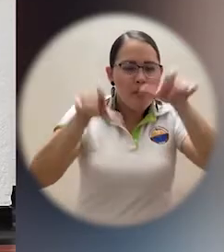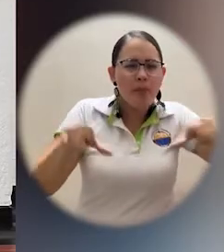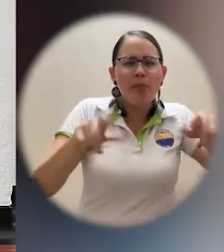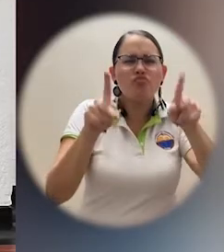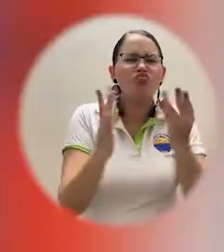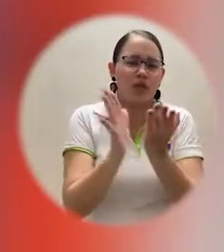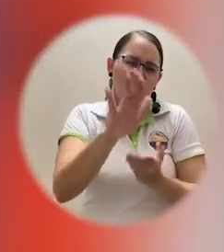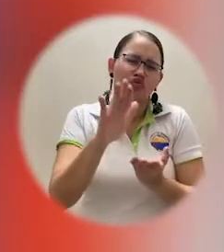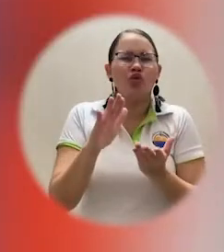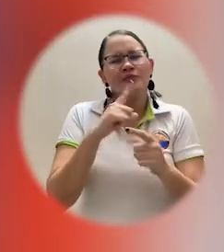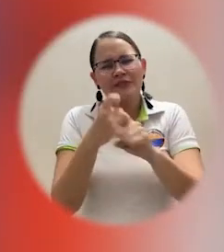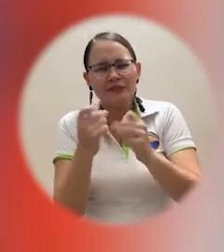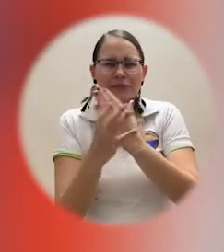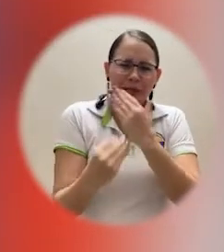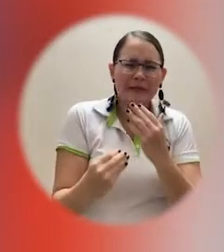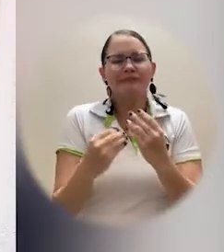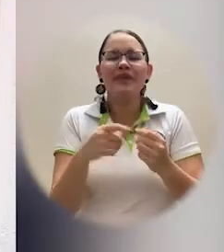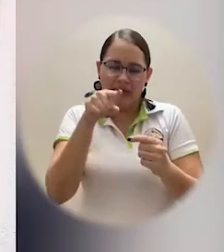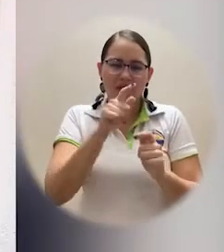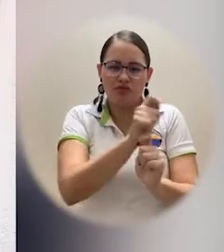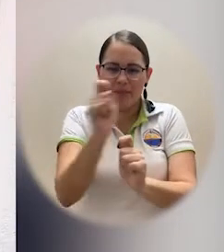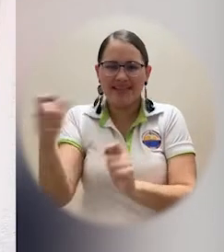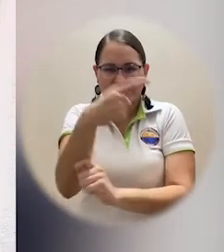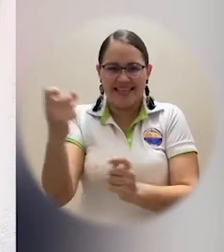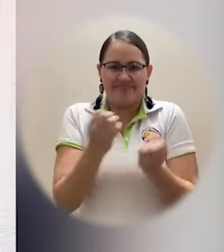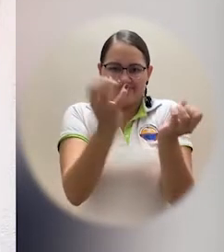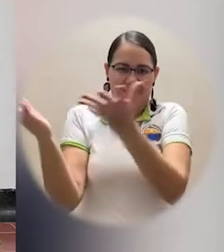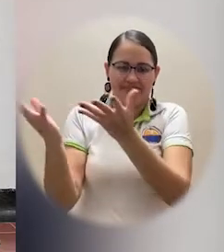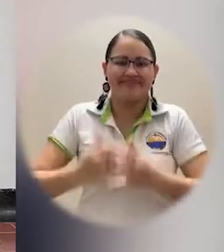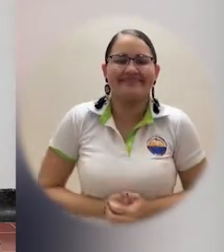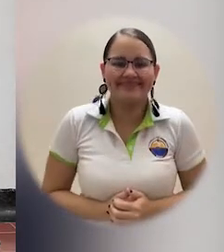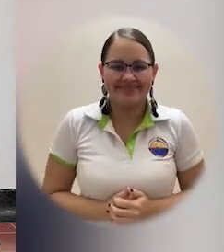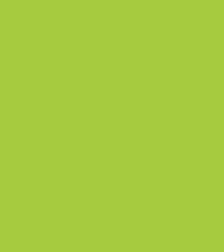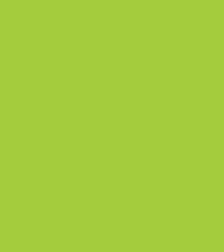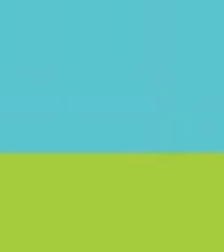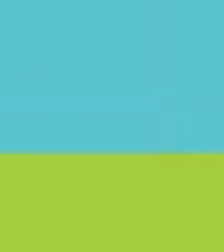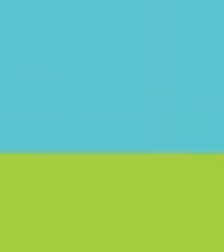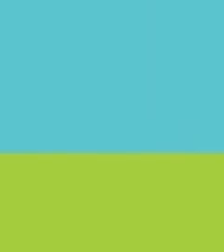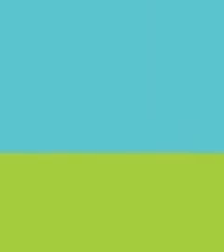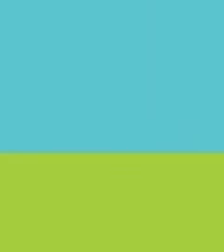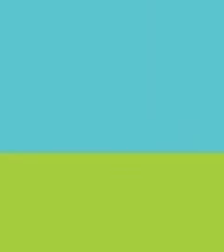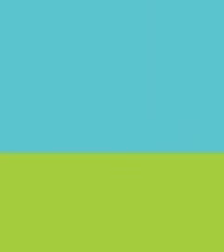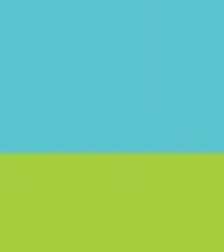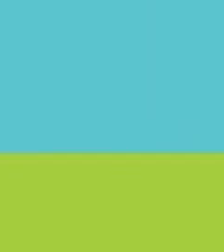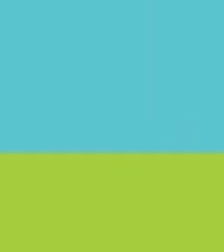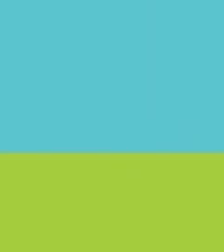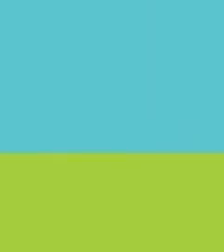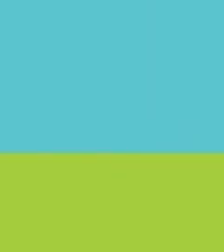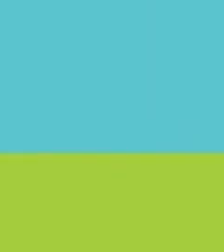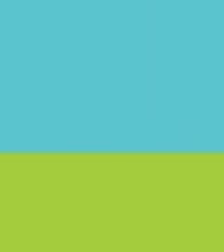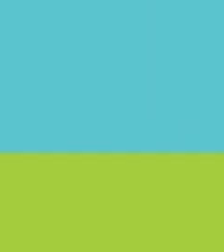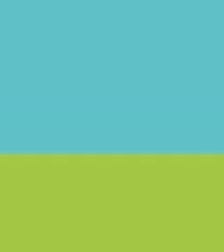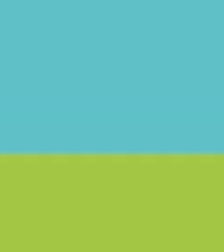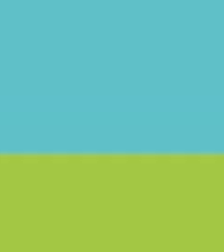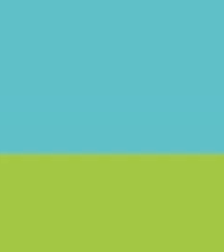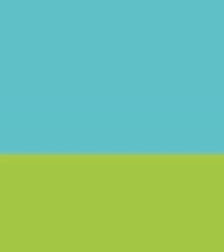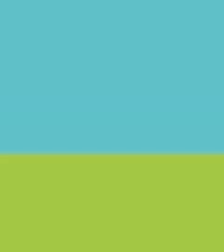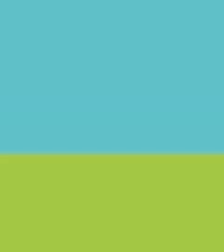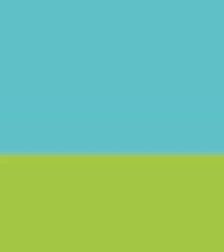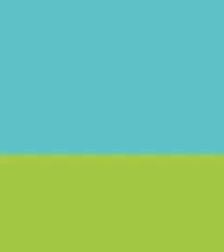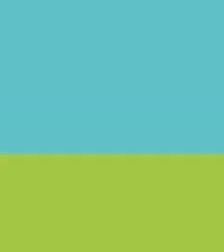entregados a igual número de estudiantes caracterizados como población vulnerable. Mardos blancos